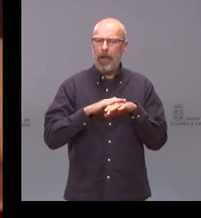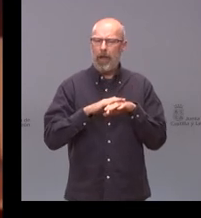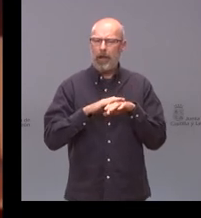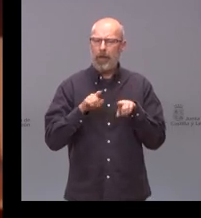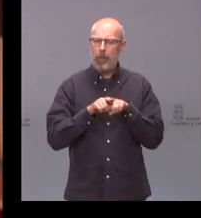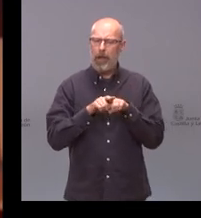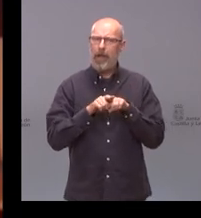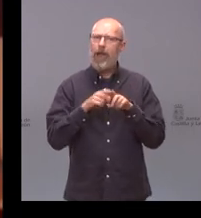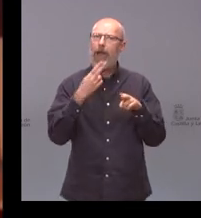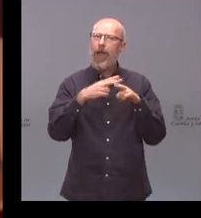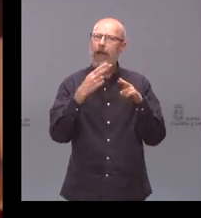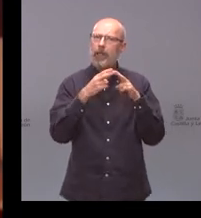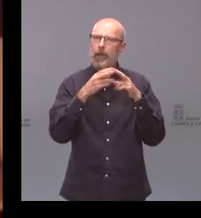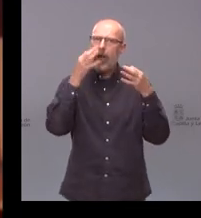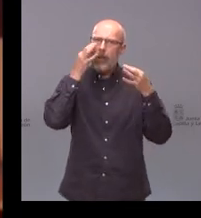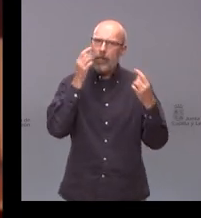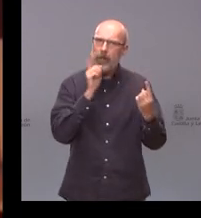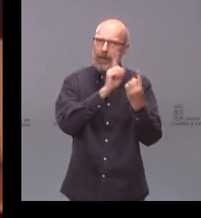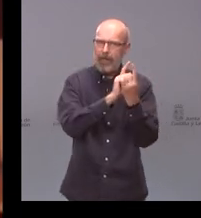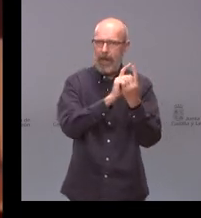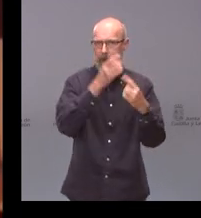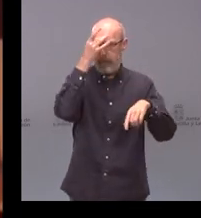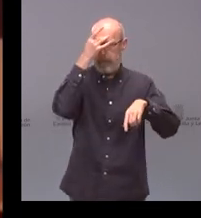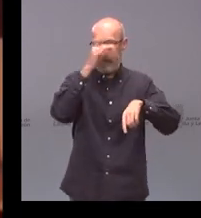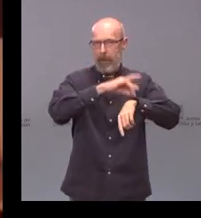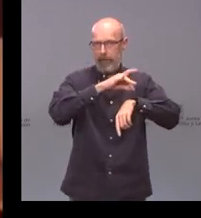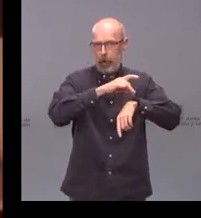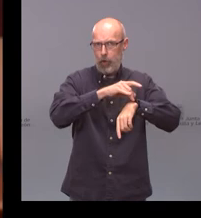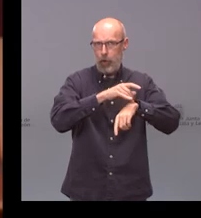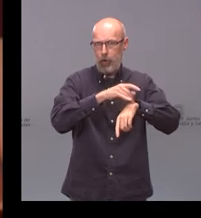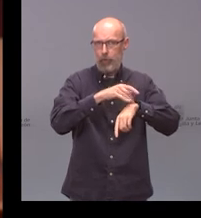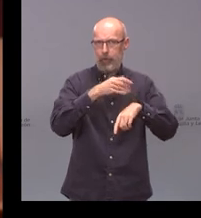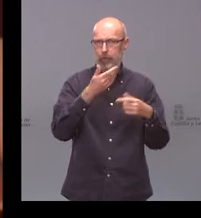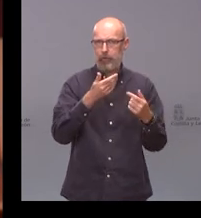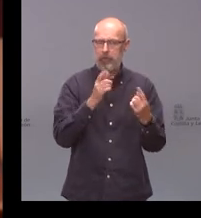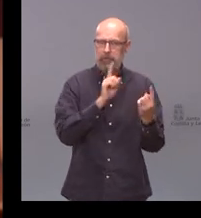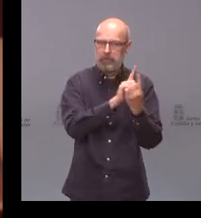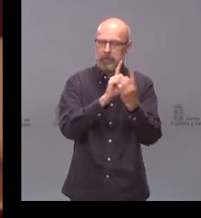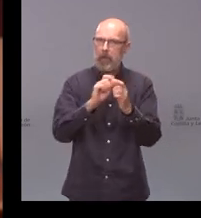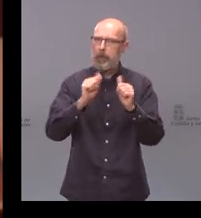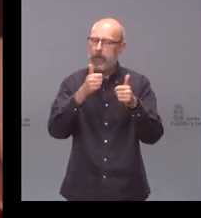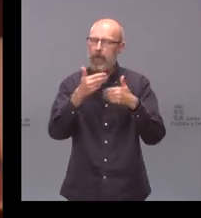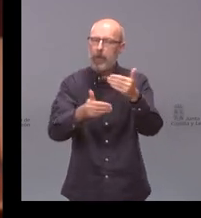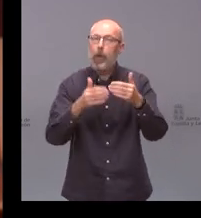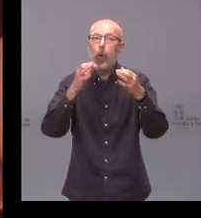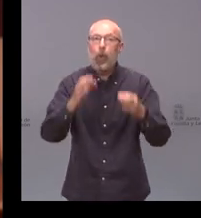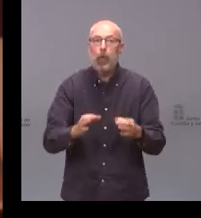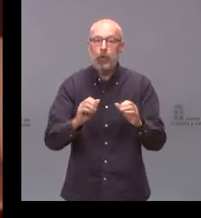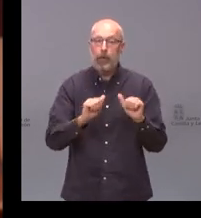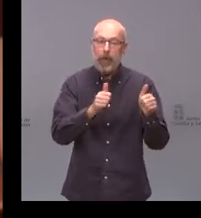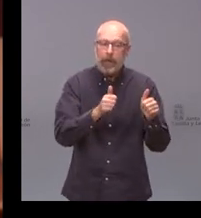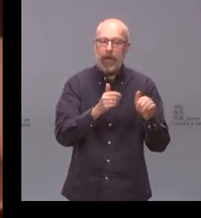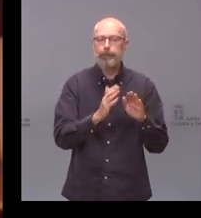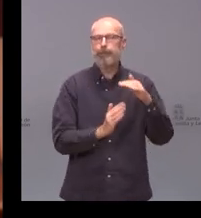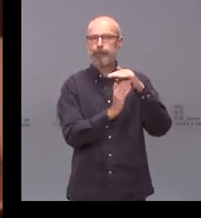presencial en las consultas de atención primaria pero justo cuando iba a ponerse en marcha surgió la cuarta ola y creo que se tuvo